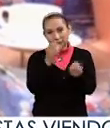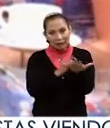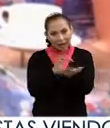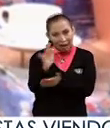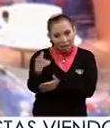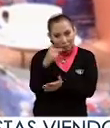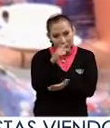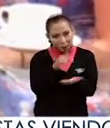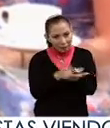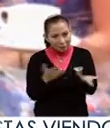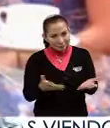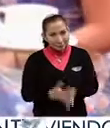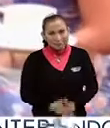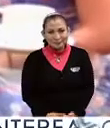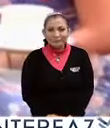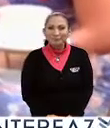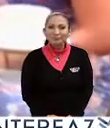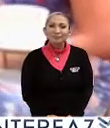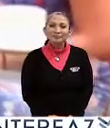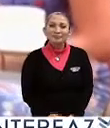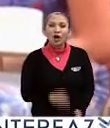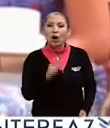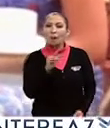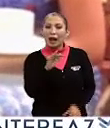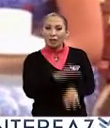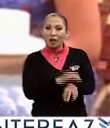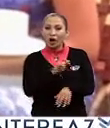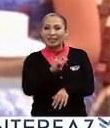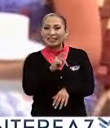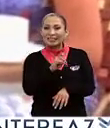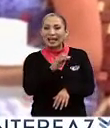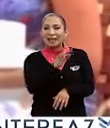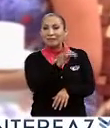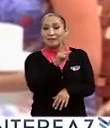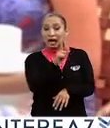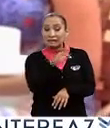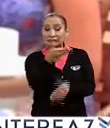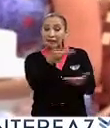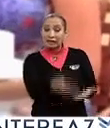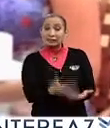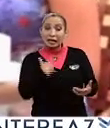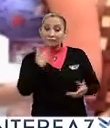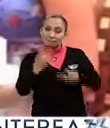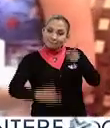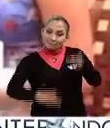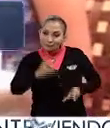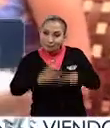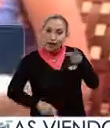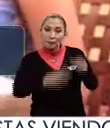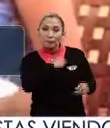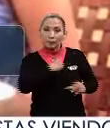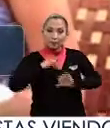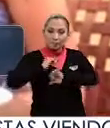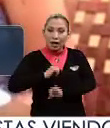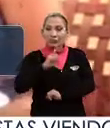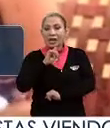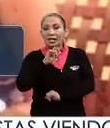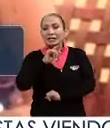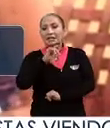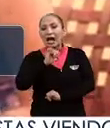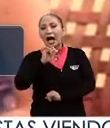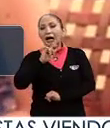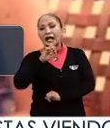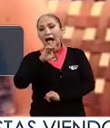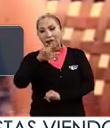ustedes por el espacio. Omar, amigos de Interfaz, pues esta fue la conversación con la Ministra Ladisla Alcaraz.